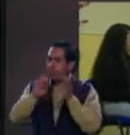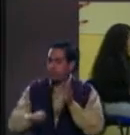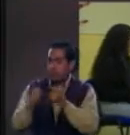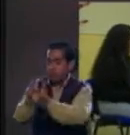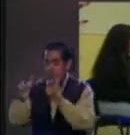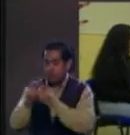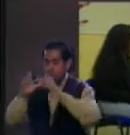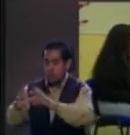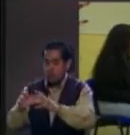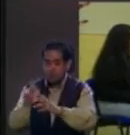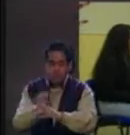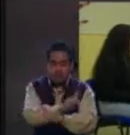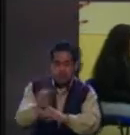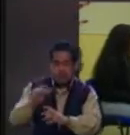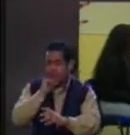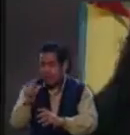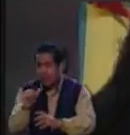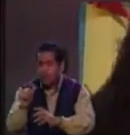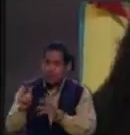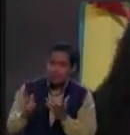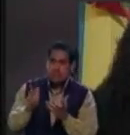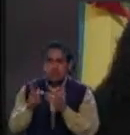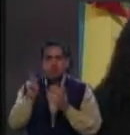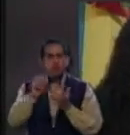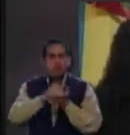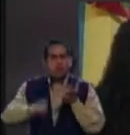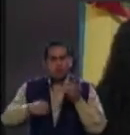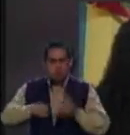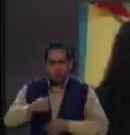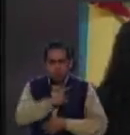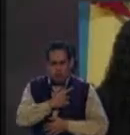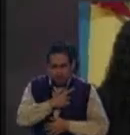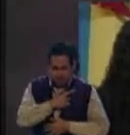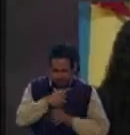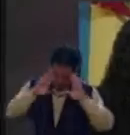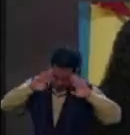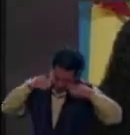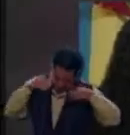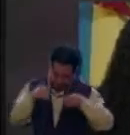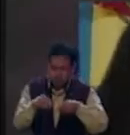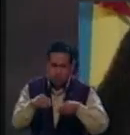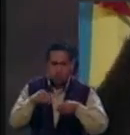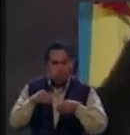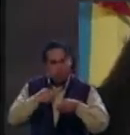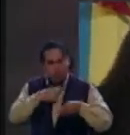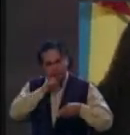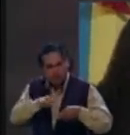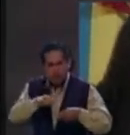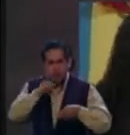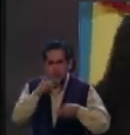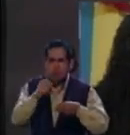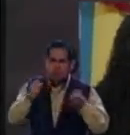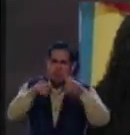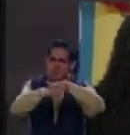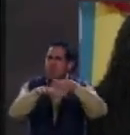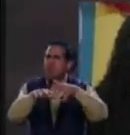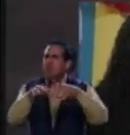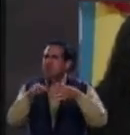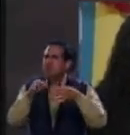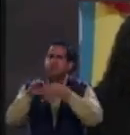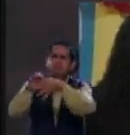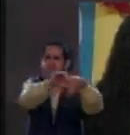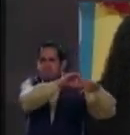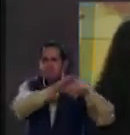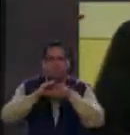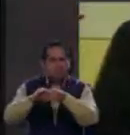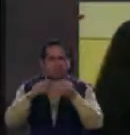con grupos iguales o con gente igual también te impulsa porque te aferras, porque dices, ah, no, yo también soy parte del